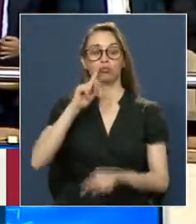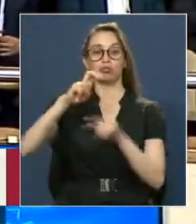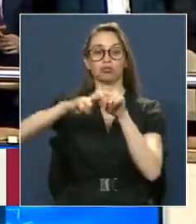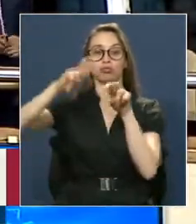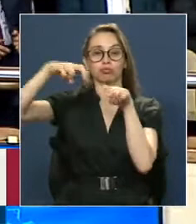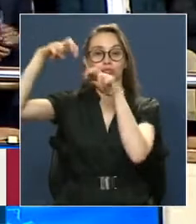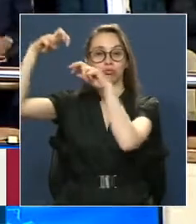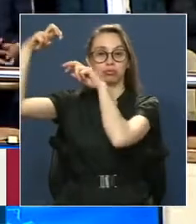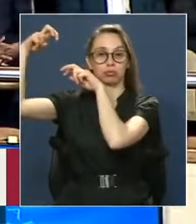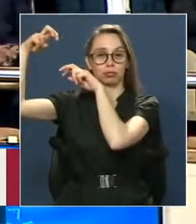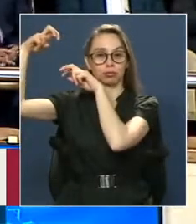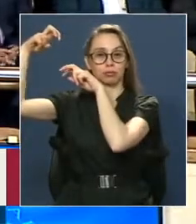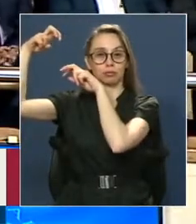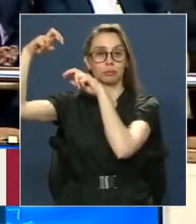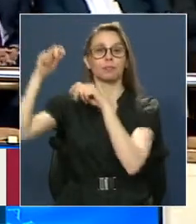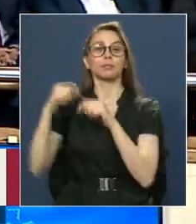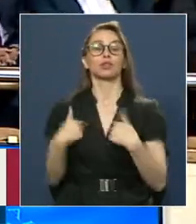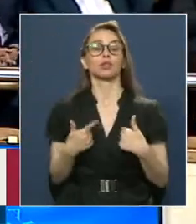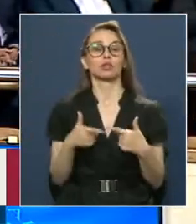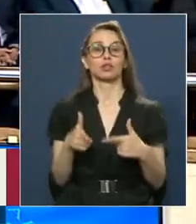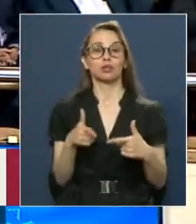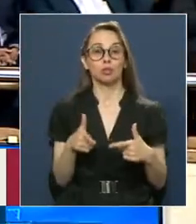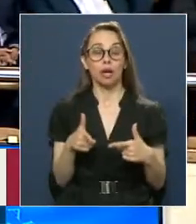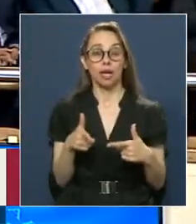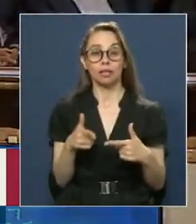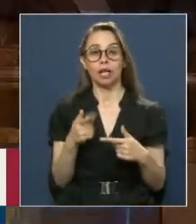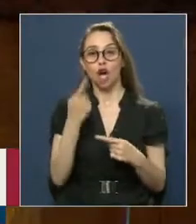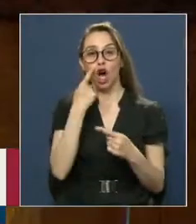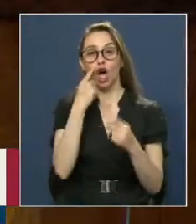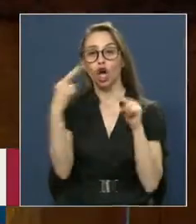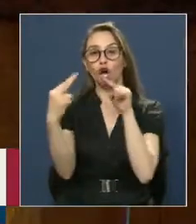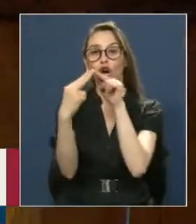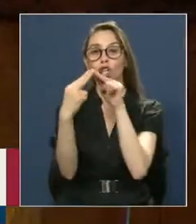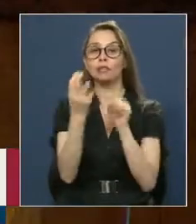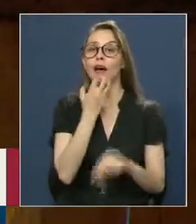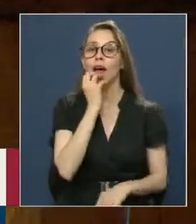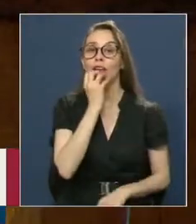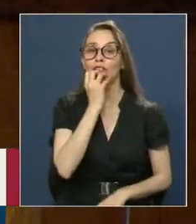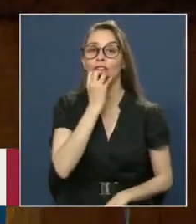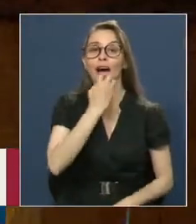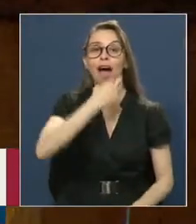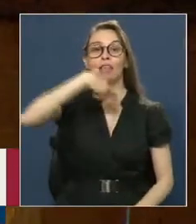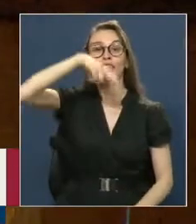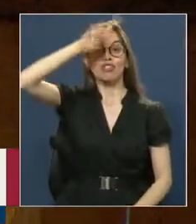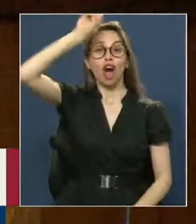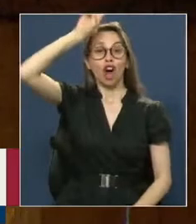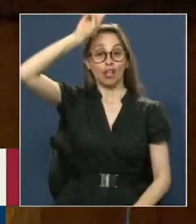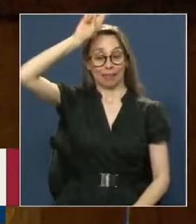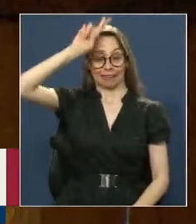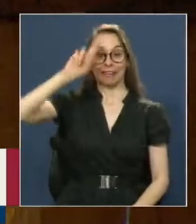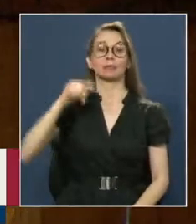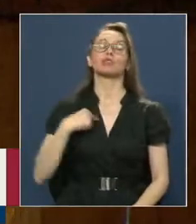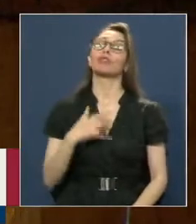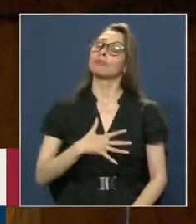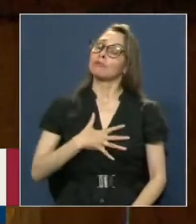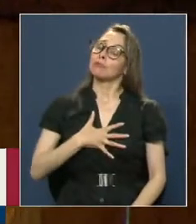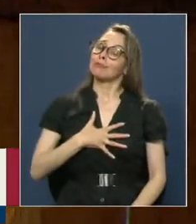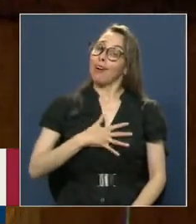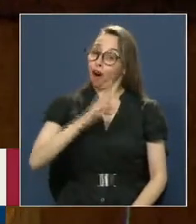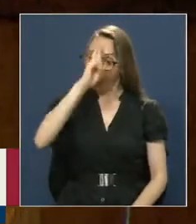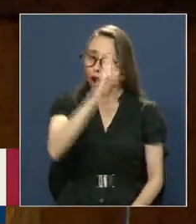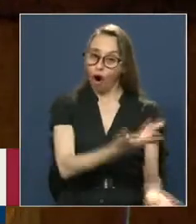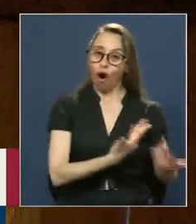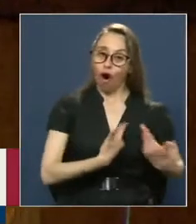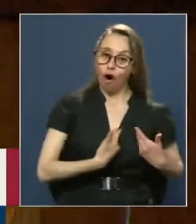En las graderías Tuve la suerte De poder Conocerlo En Antofagasta En el norte Me siento honrado De sumarme